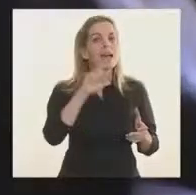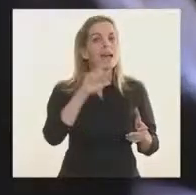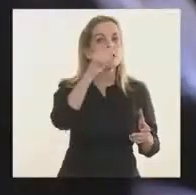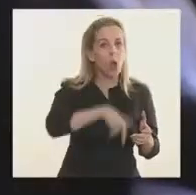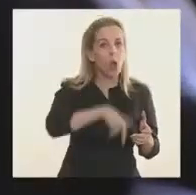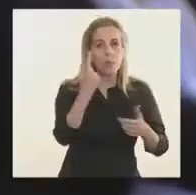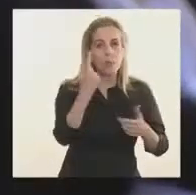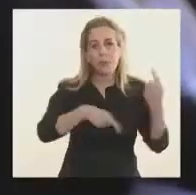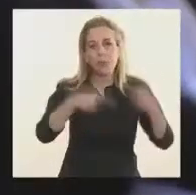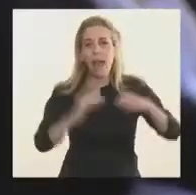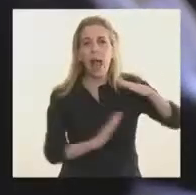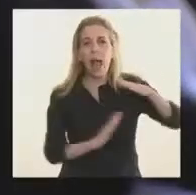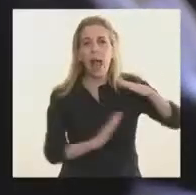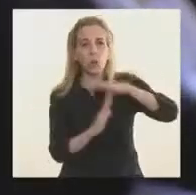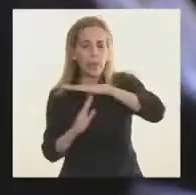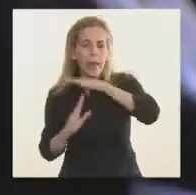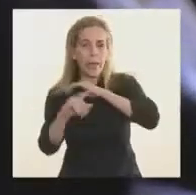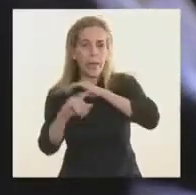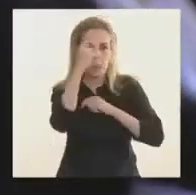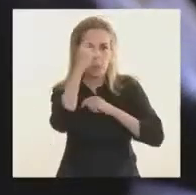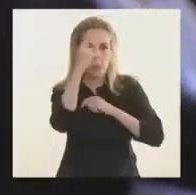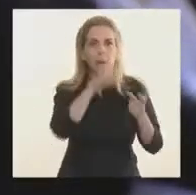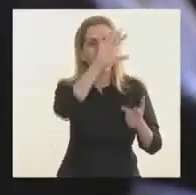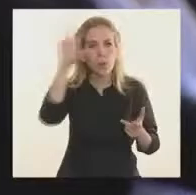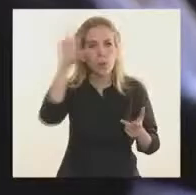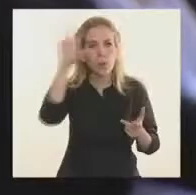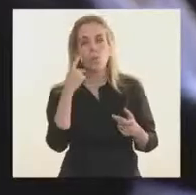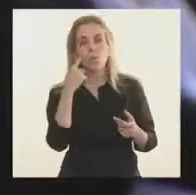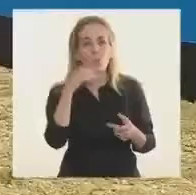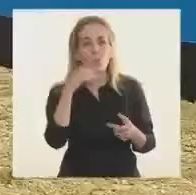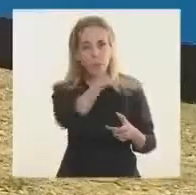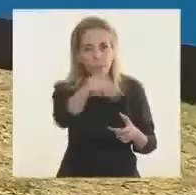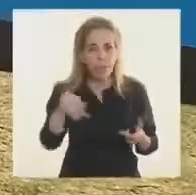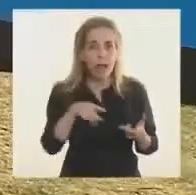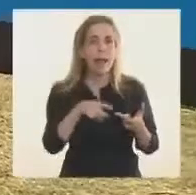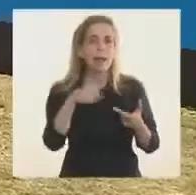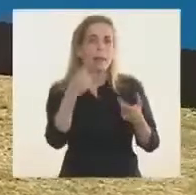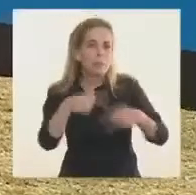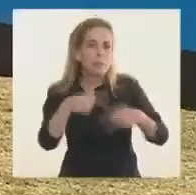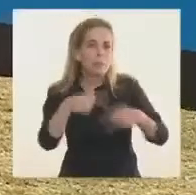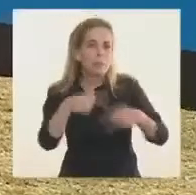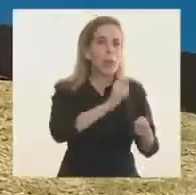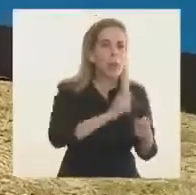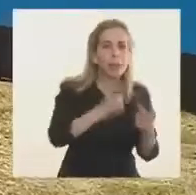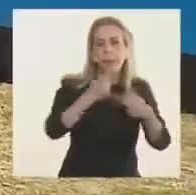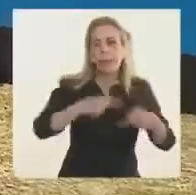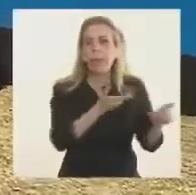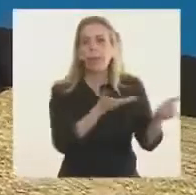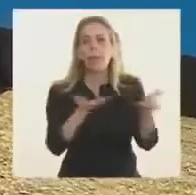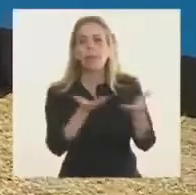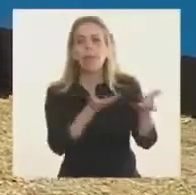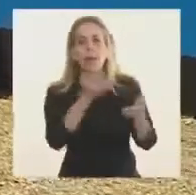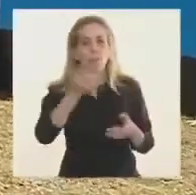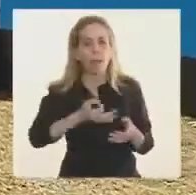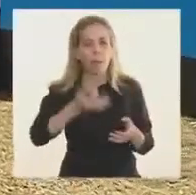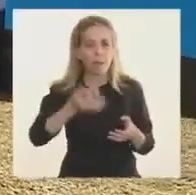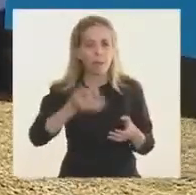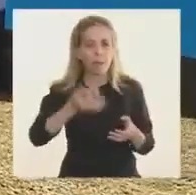autoridades nacionales, provinciales y municipales, medios de comunicación e invitados especiales.